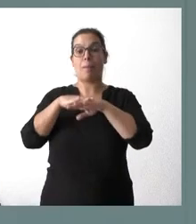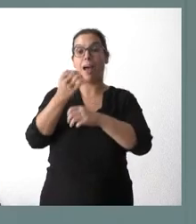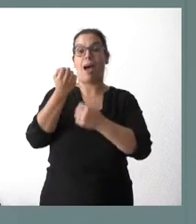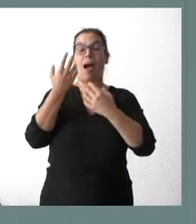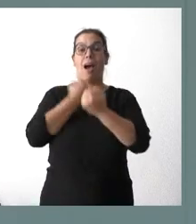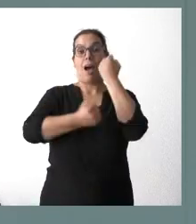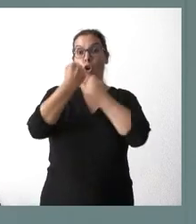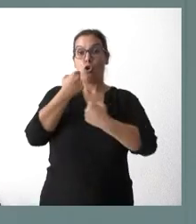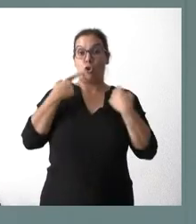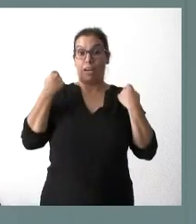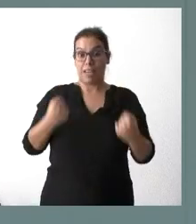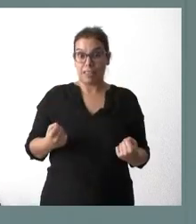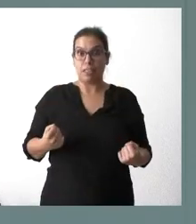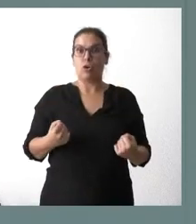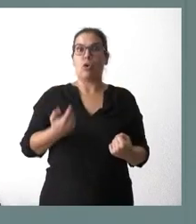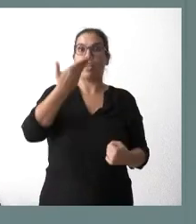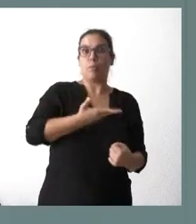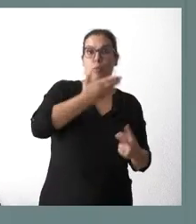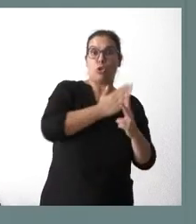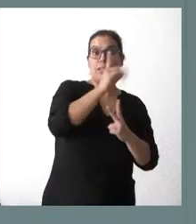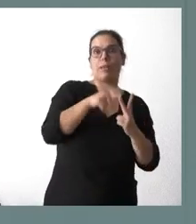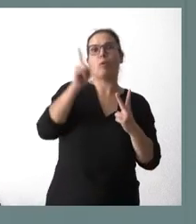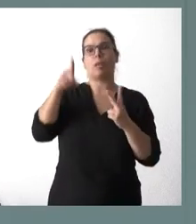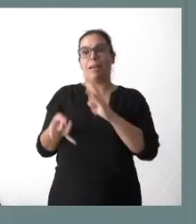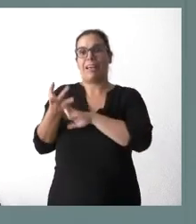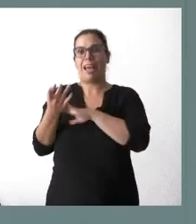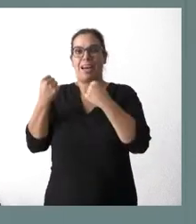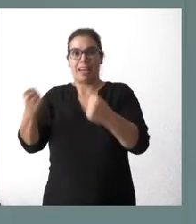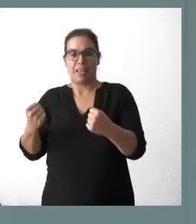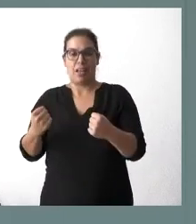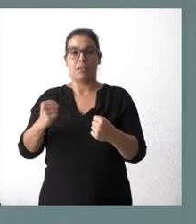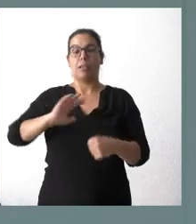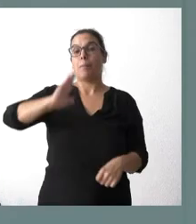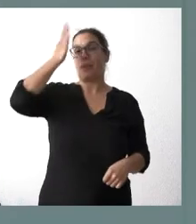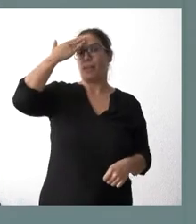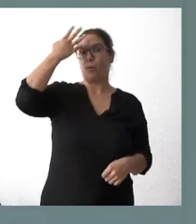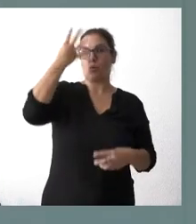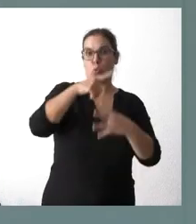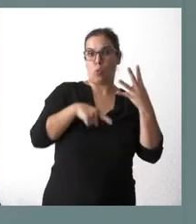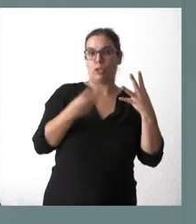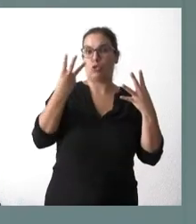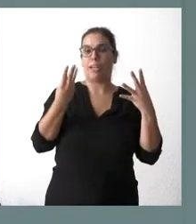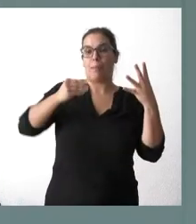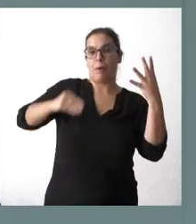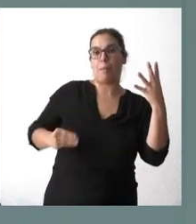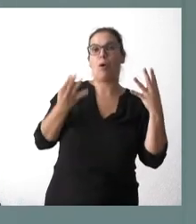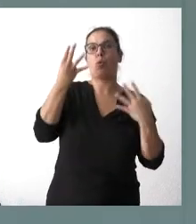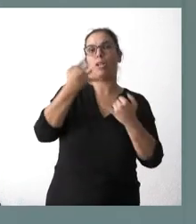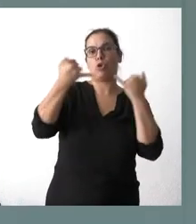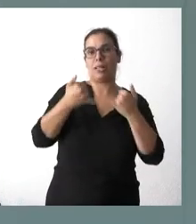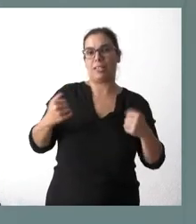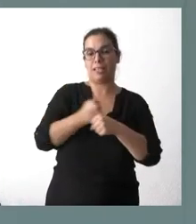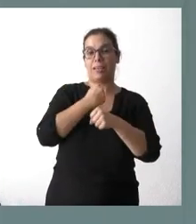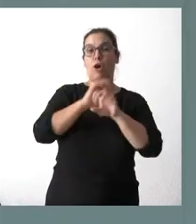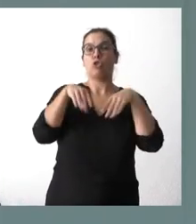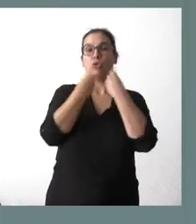también por la generación de energía. Es un documento basado en cuatro principios, tres consideraciones, cuatro ejes y un total de dieciocho medidas.